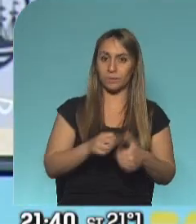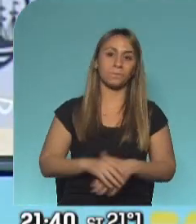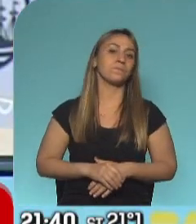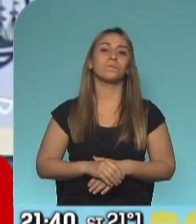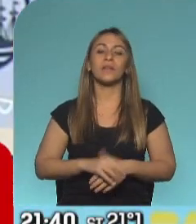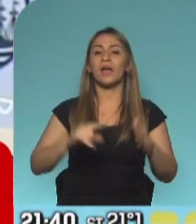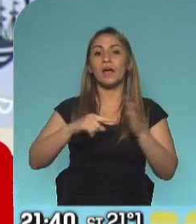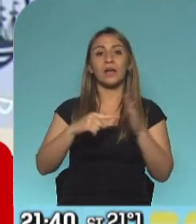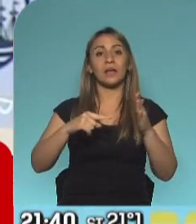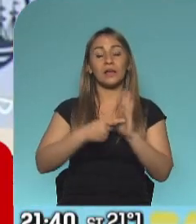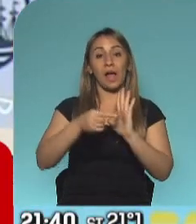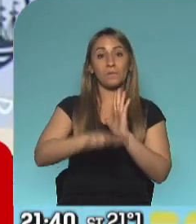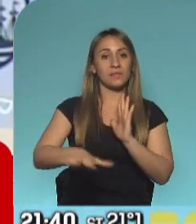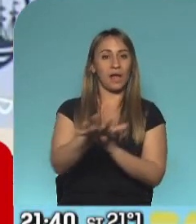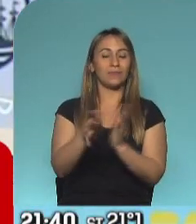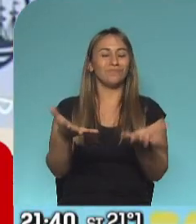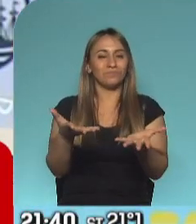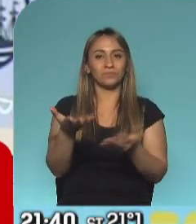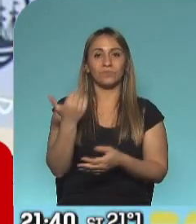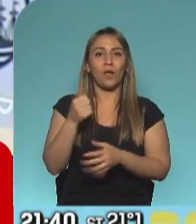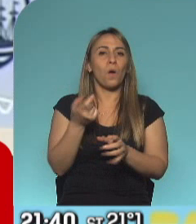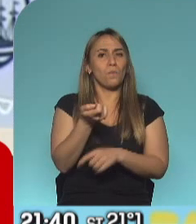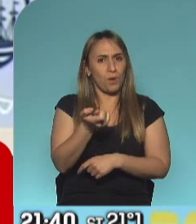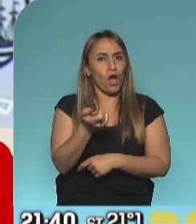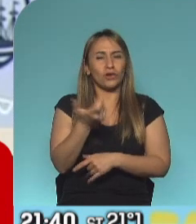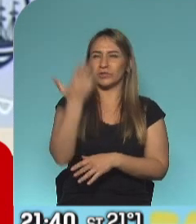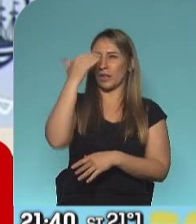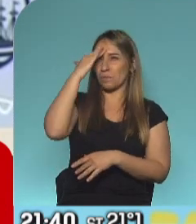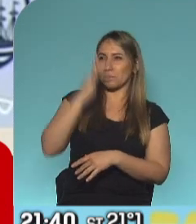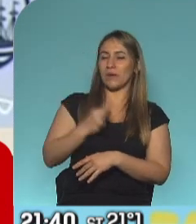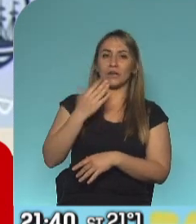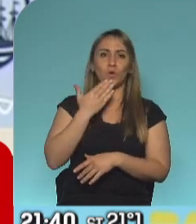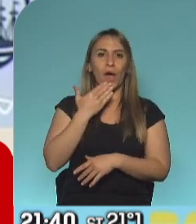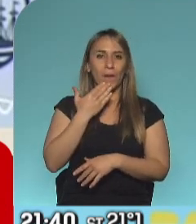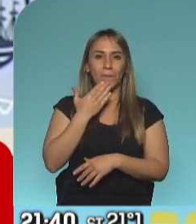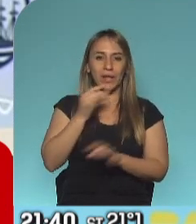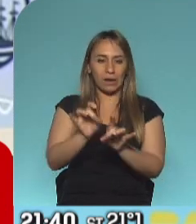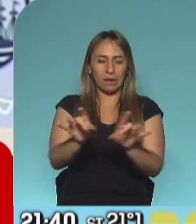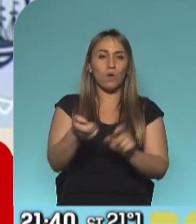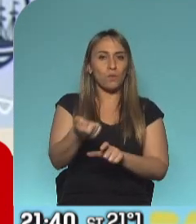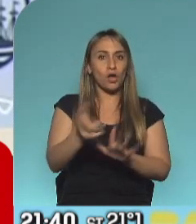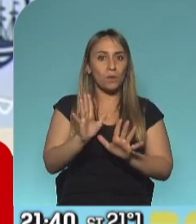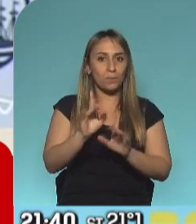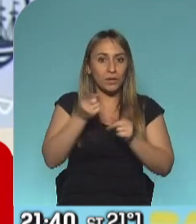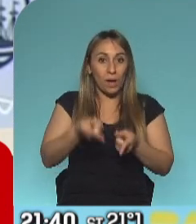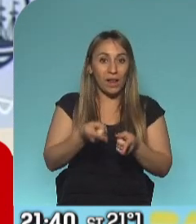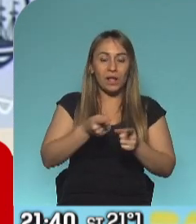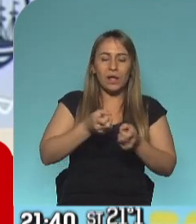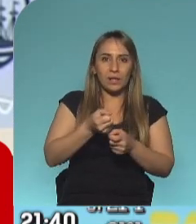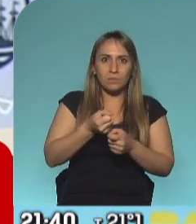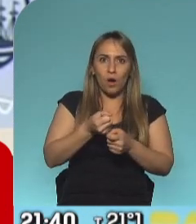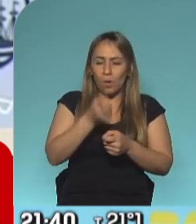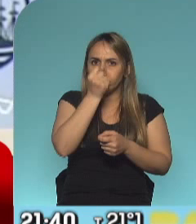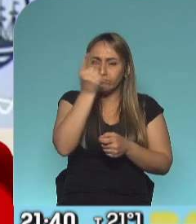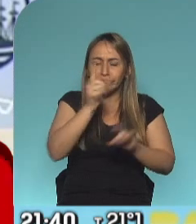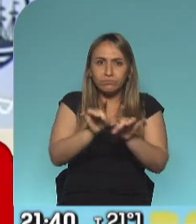de Buenos Aires estaba con una... digamos, si bien tenía muy poquitos casos allá por marzo o abril, la velocidad de crecimiento, el R, era de